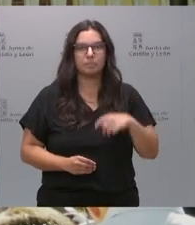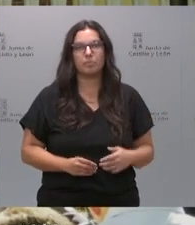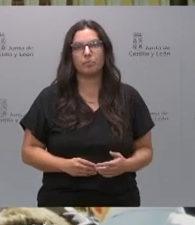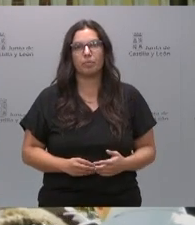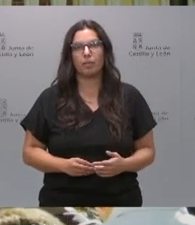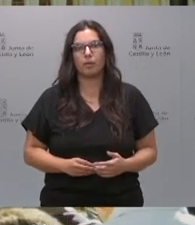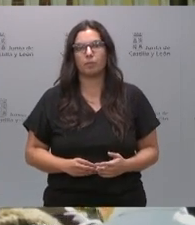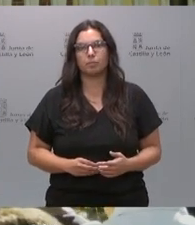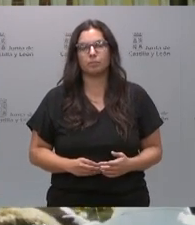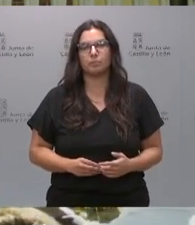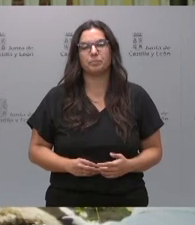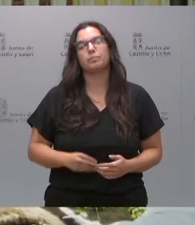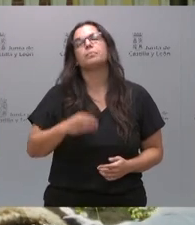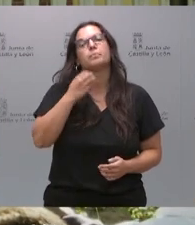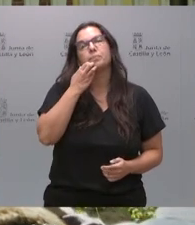Aquí.